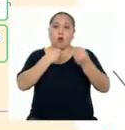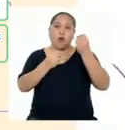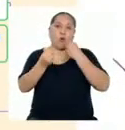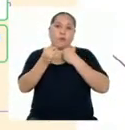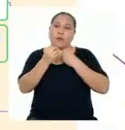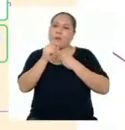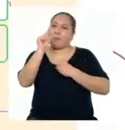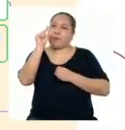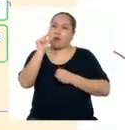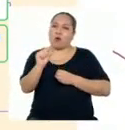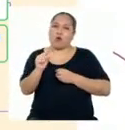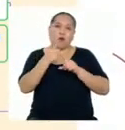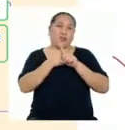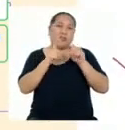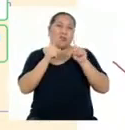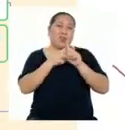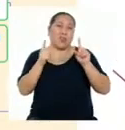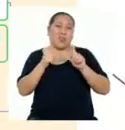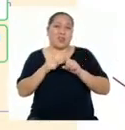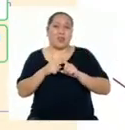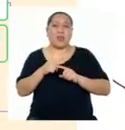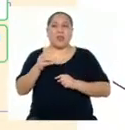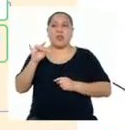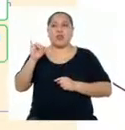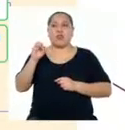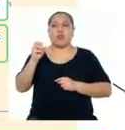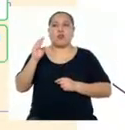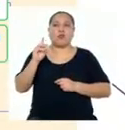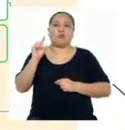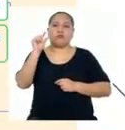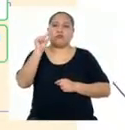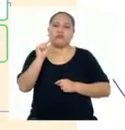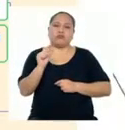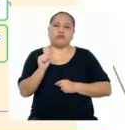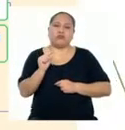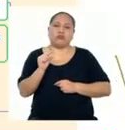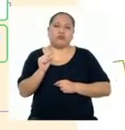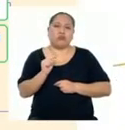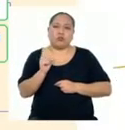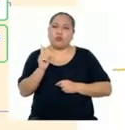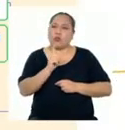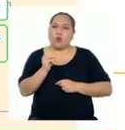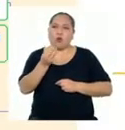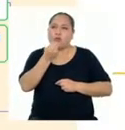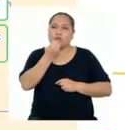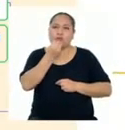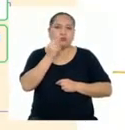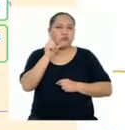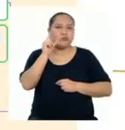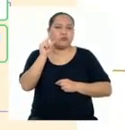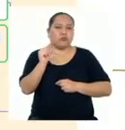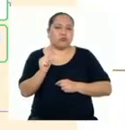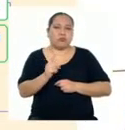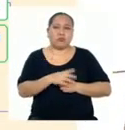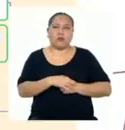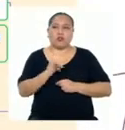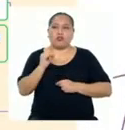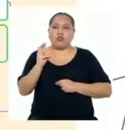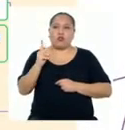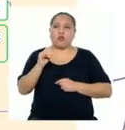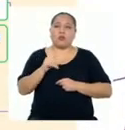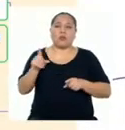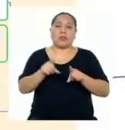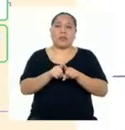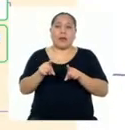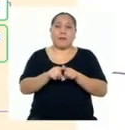inadecuada de yodo, o sea, una disminución por mucho tiempo de la ingesta de yodo. También, cuando hay